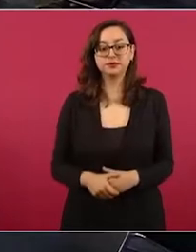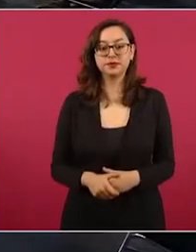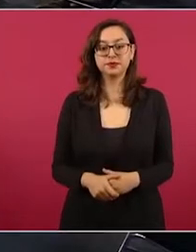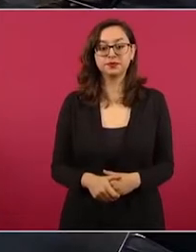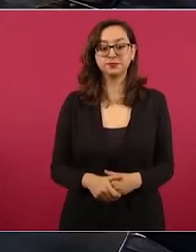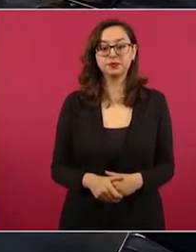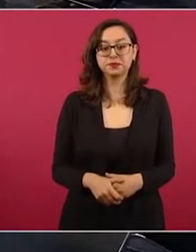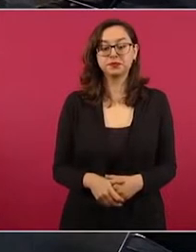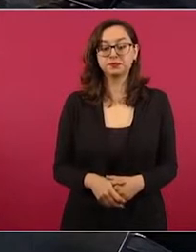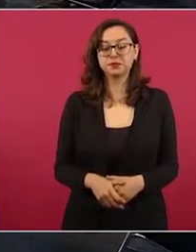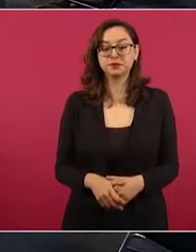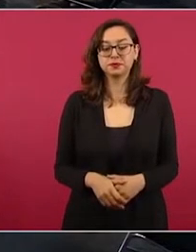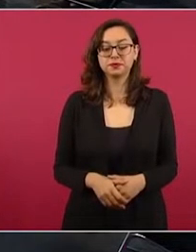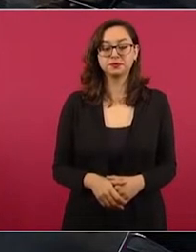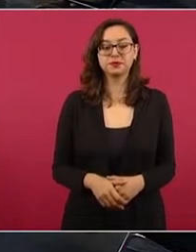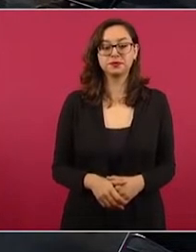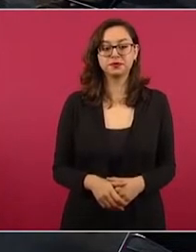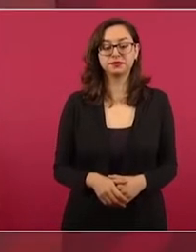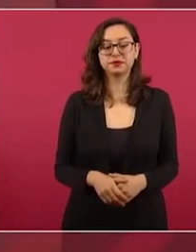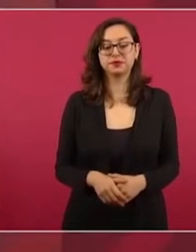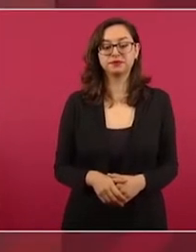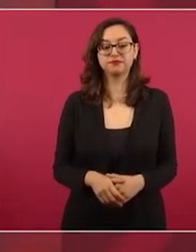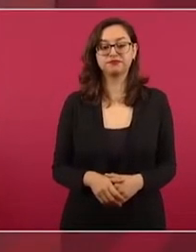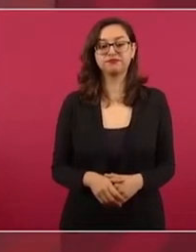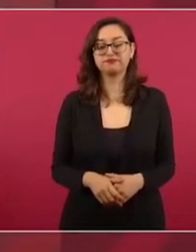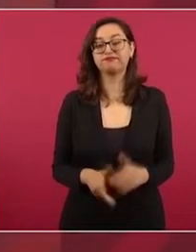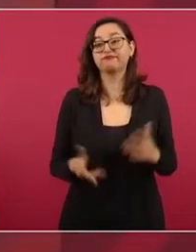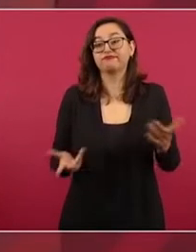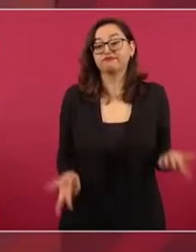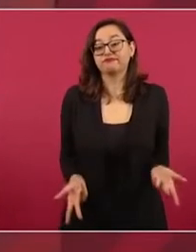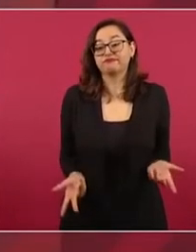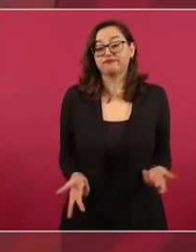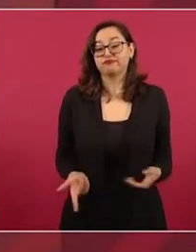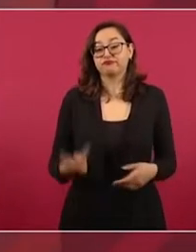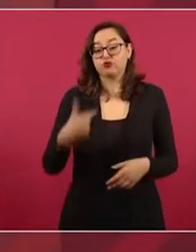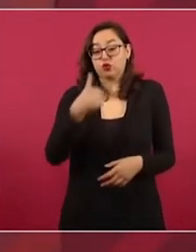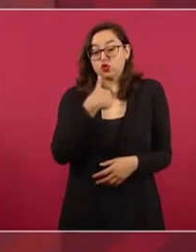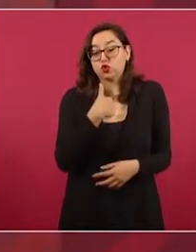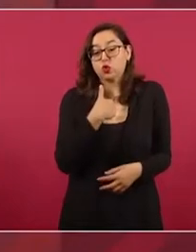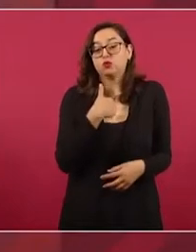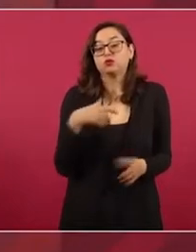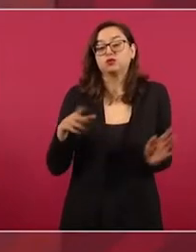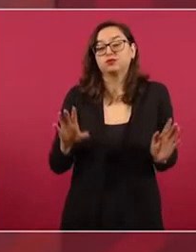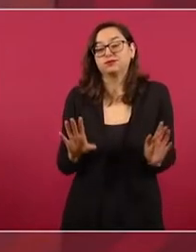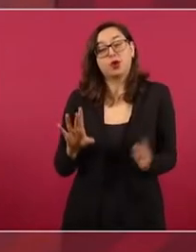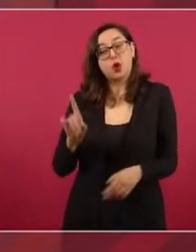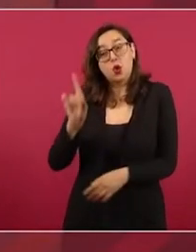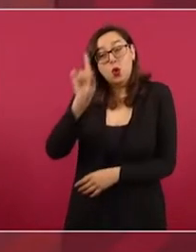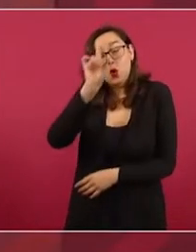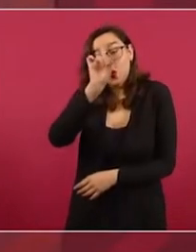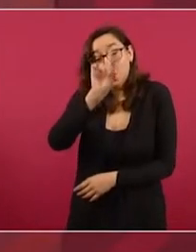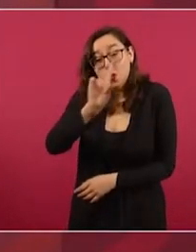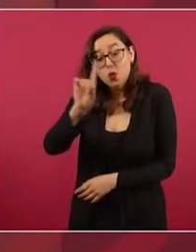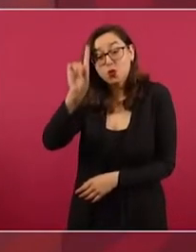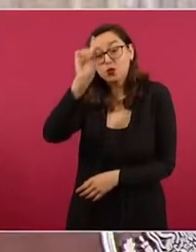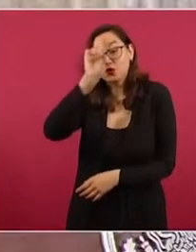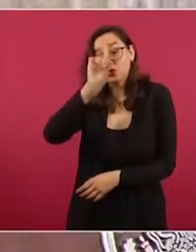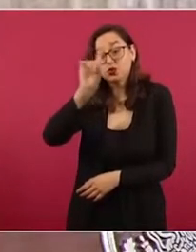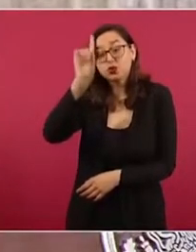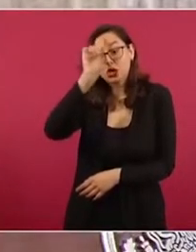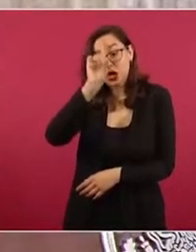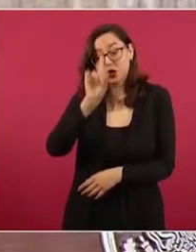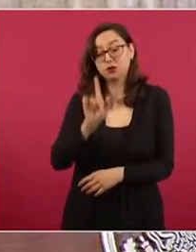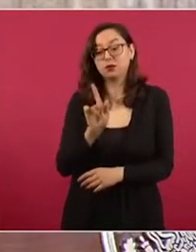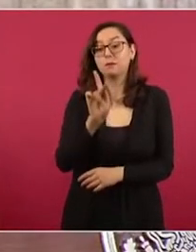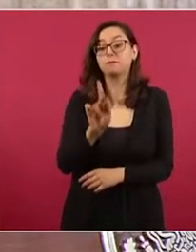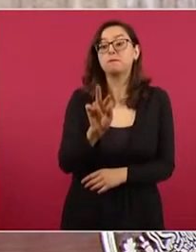Entonces, si yo tuviese que dar un consejo a los del